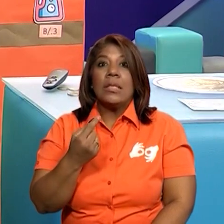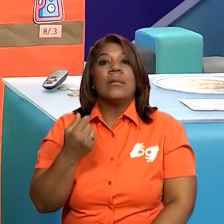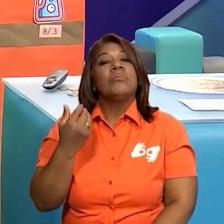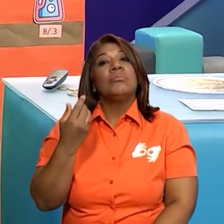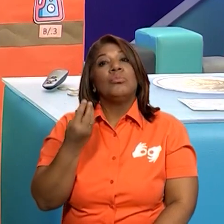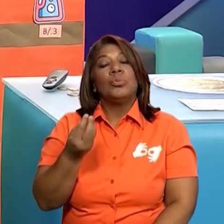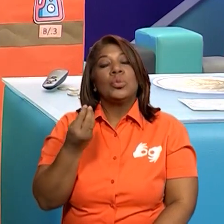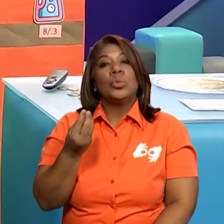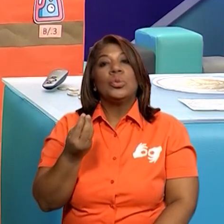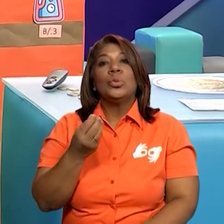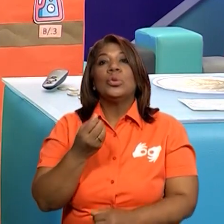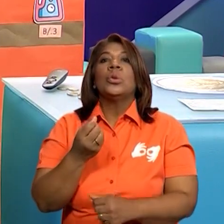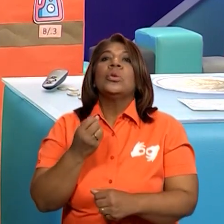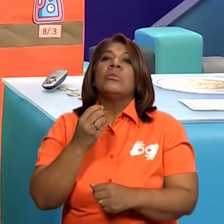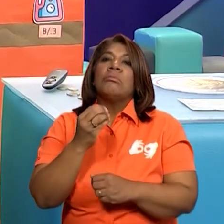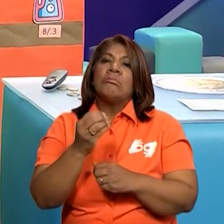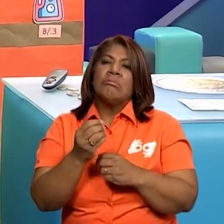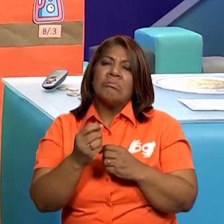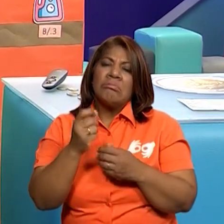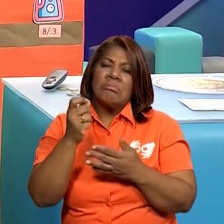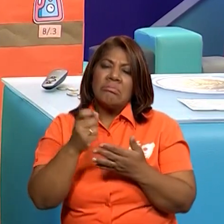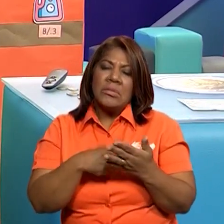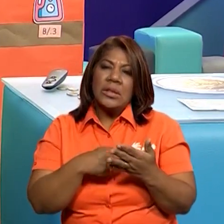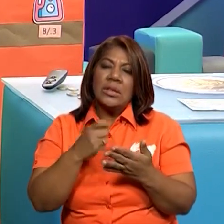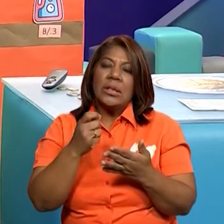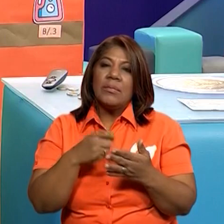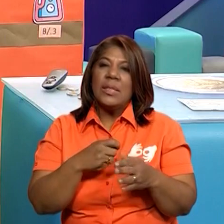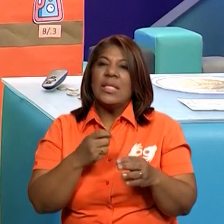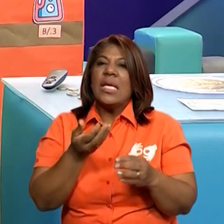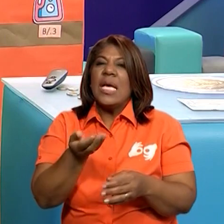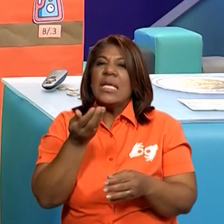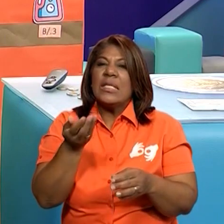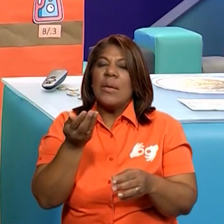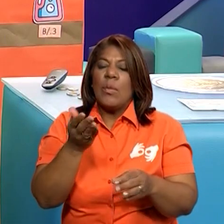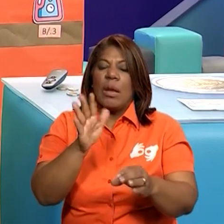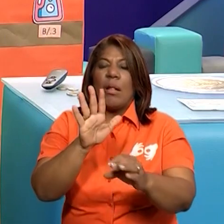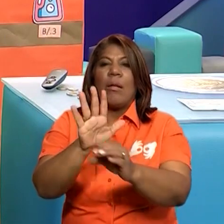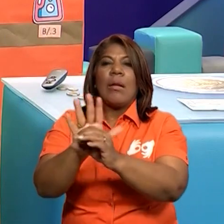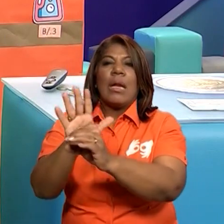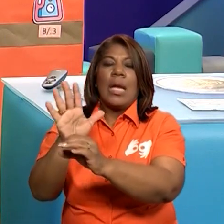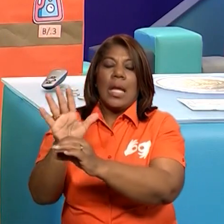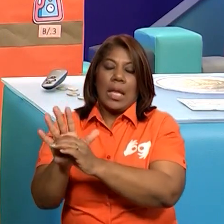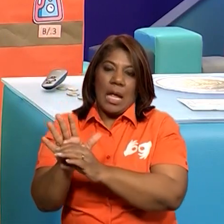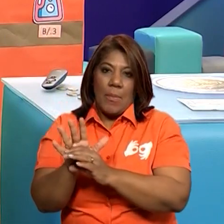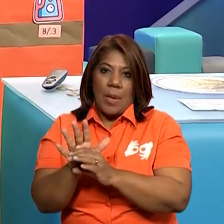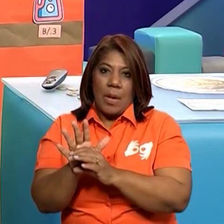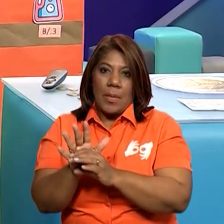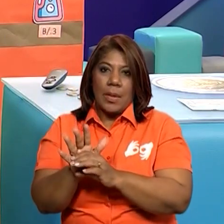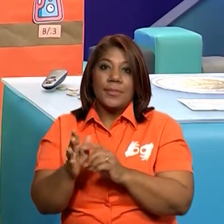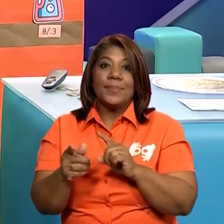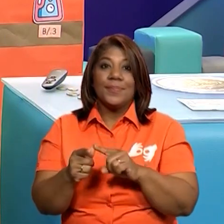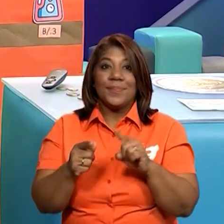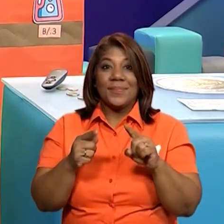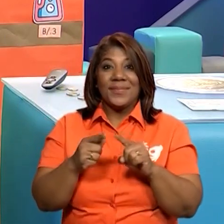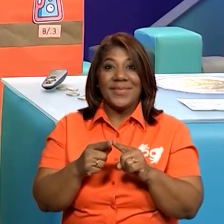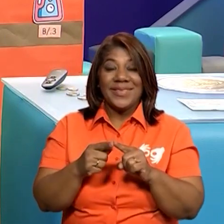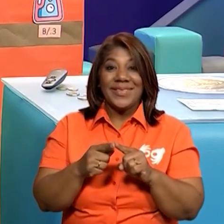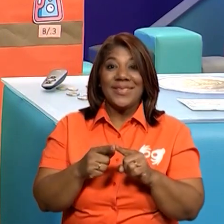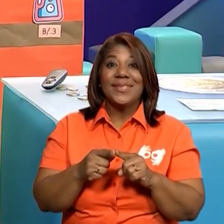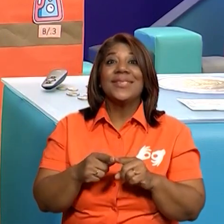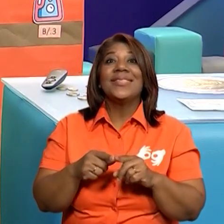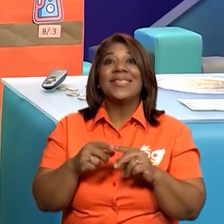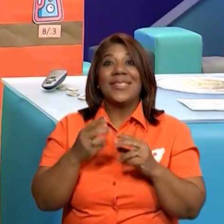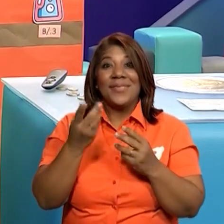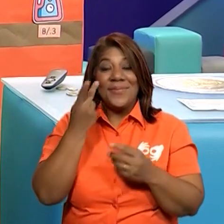molestándole y obstruyéndole sus agujeros. Así que finalmente la liebre encontró la moneda